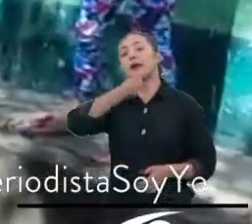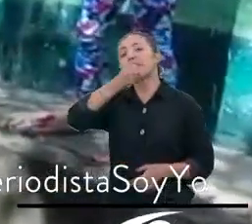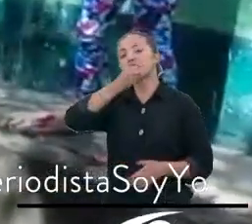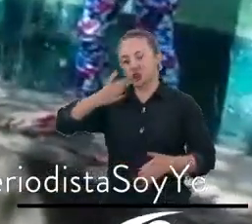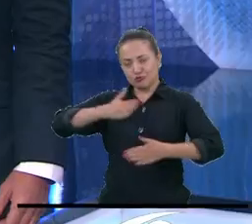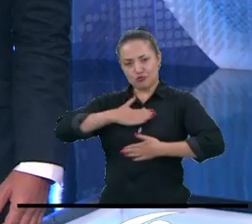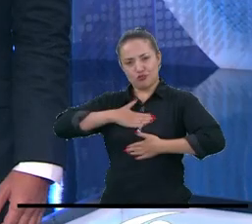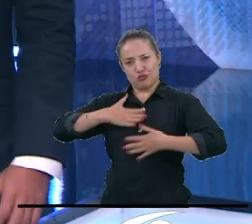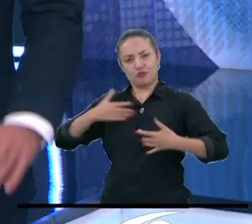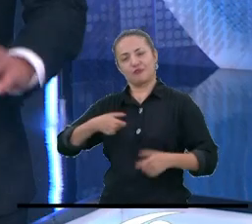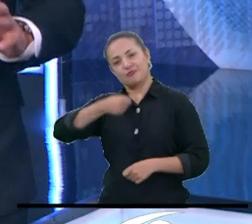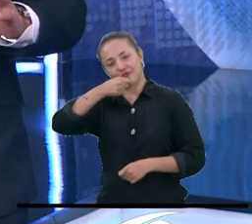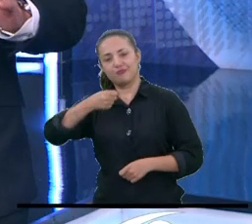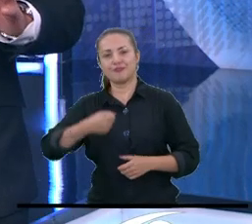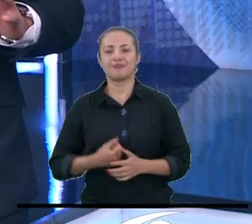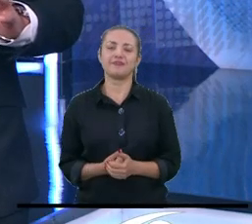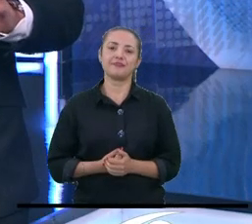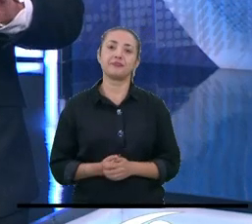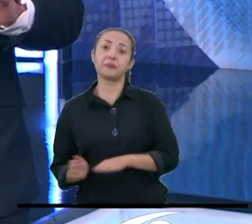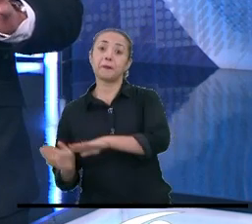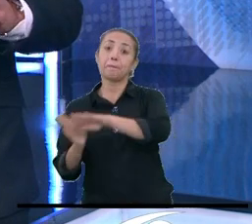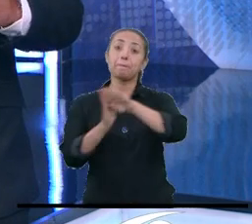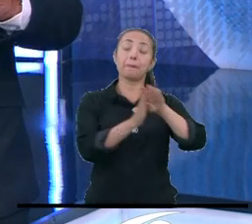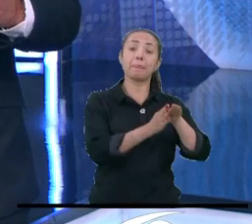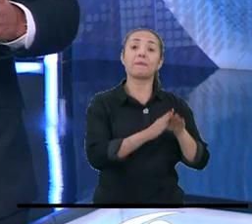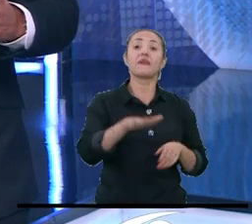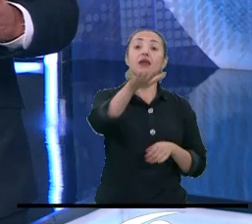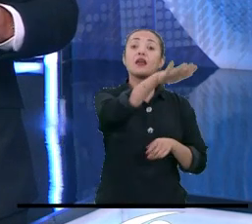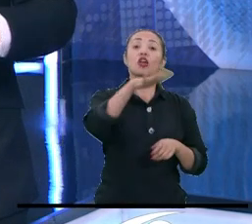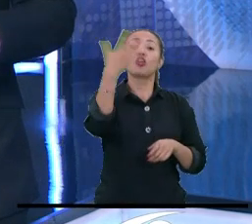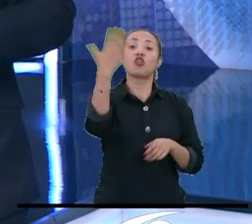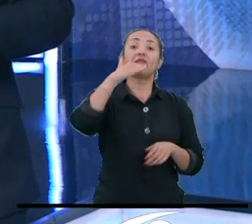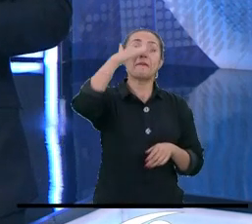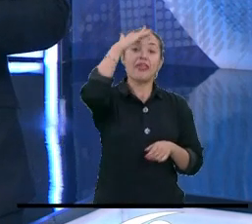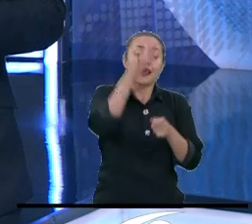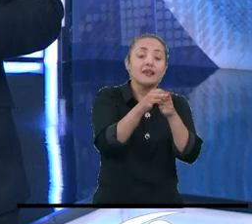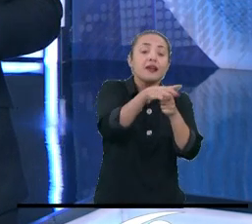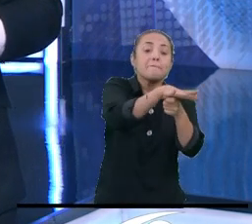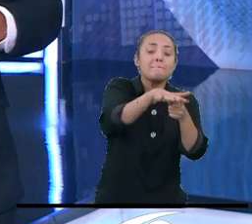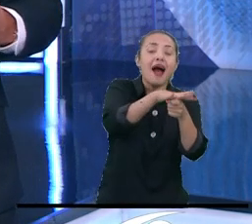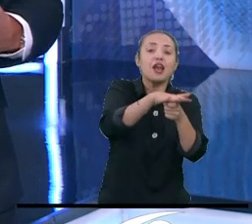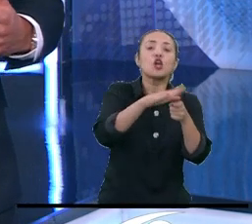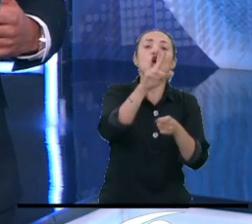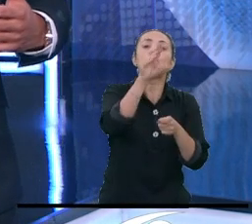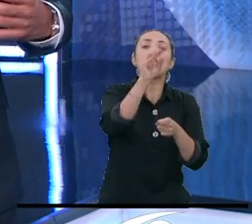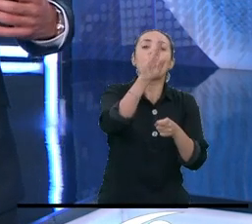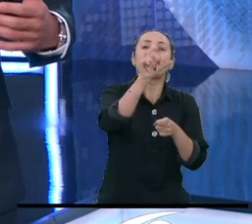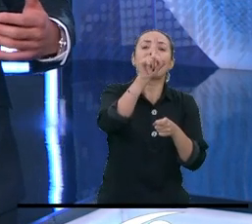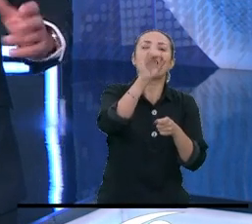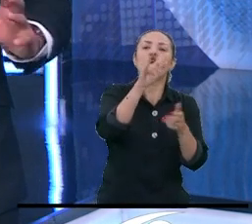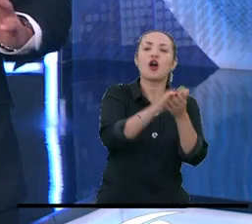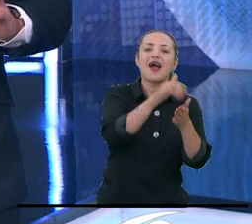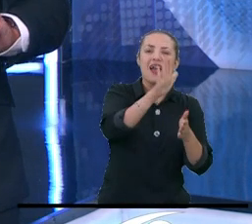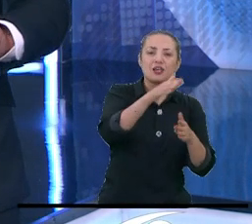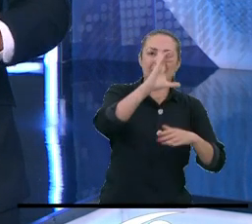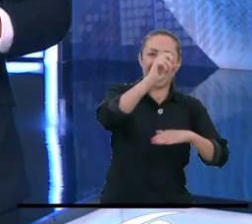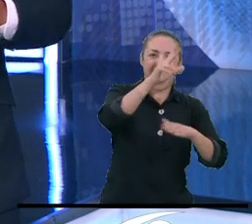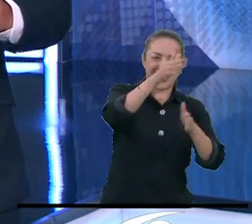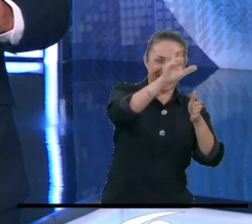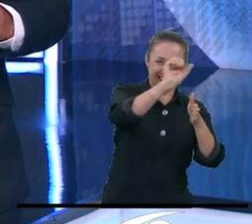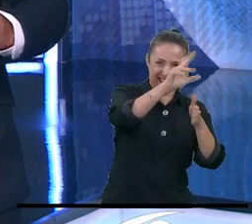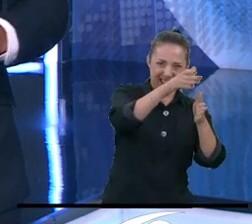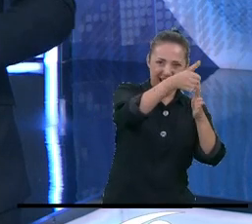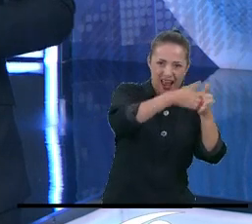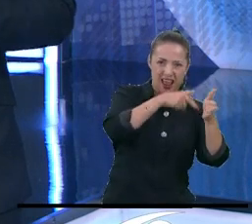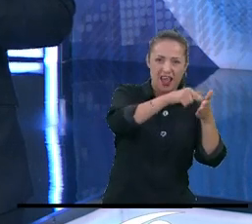niños! Desde el barrio Robledo, en Medellín, desde la carrera 79B, con calle 92, nos cuentan